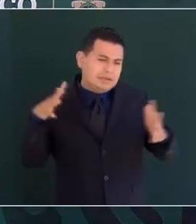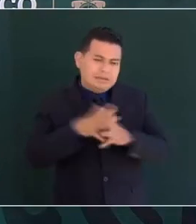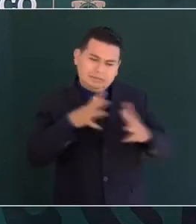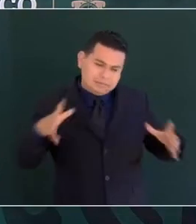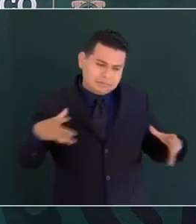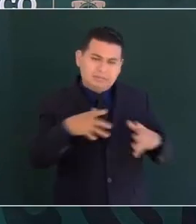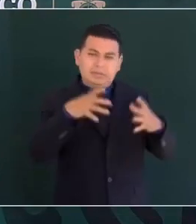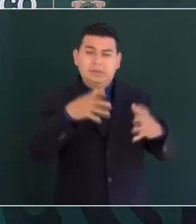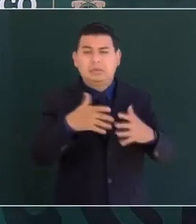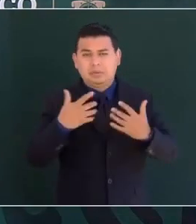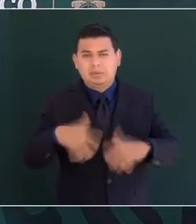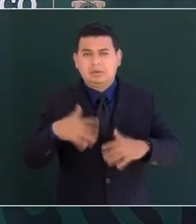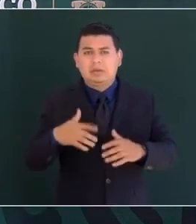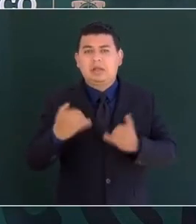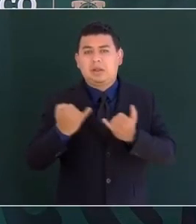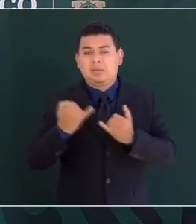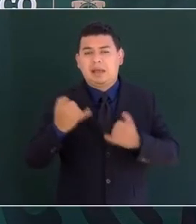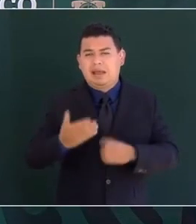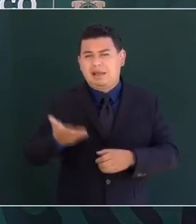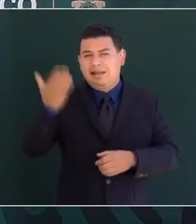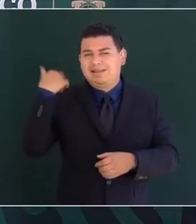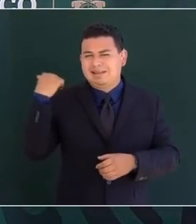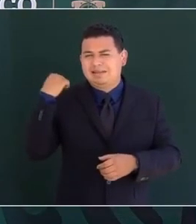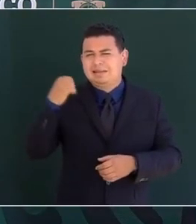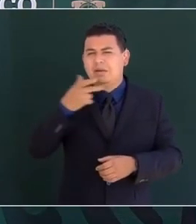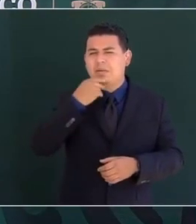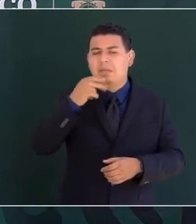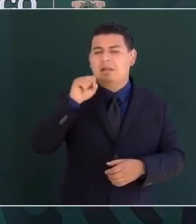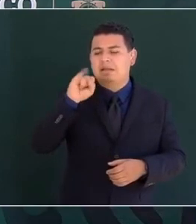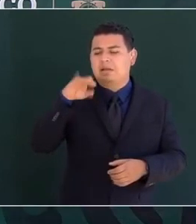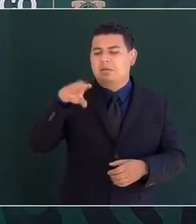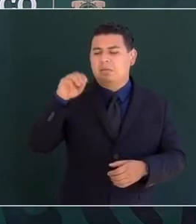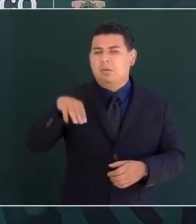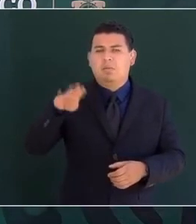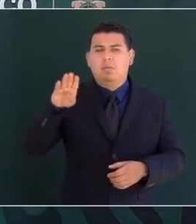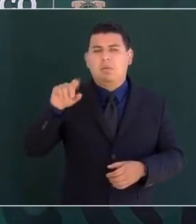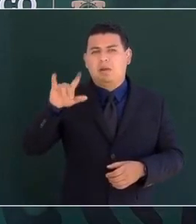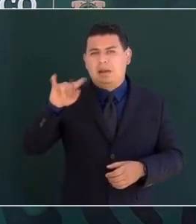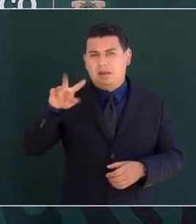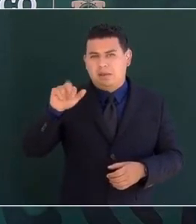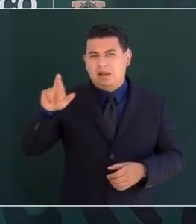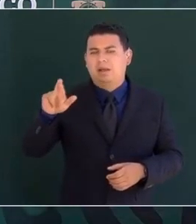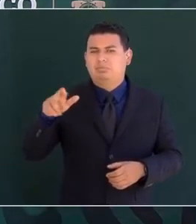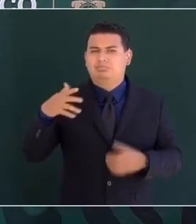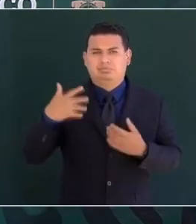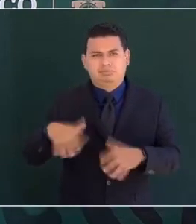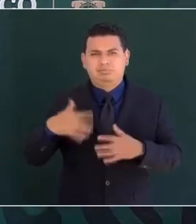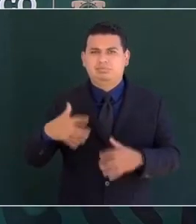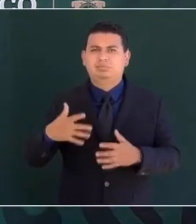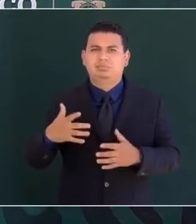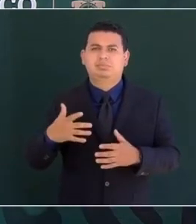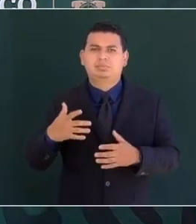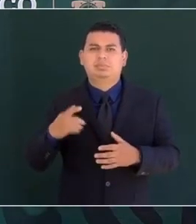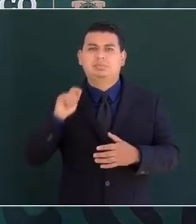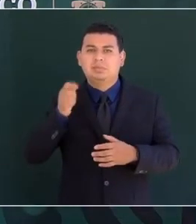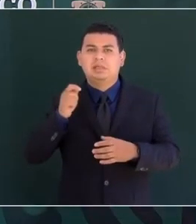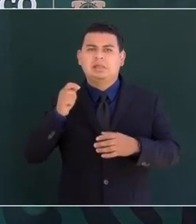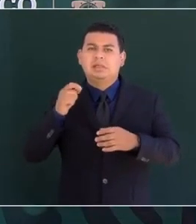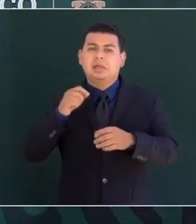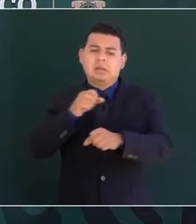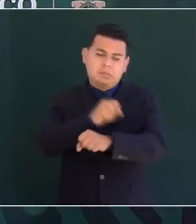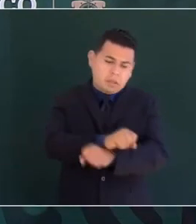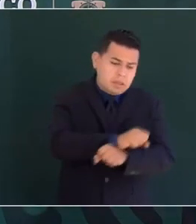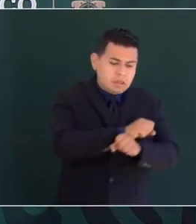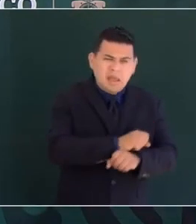el libertador Simón Bolívar y otros caudillos no paraban de romper cadenas en el